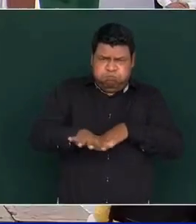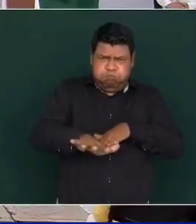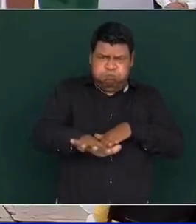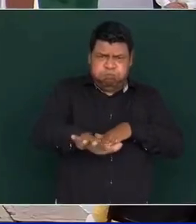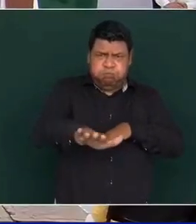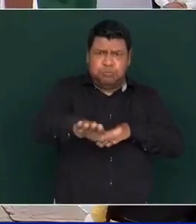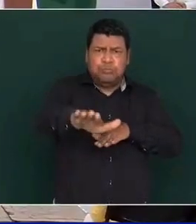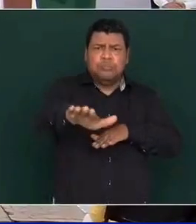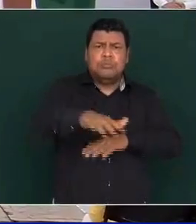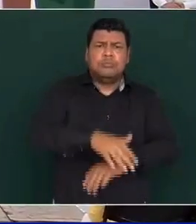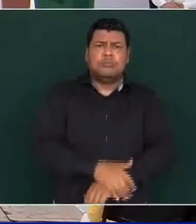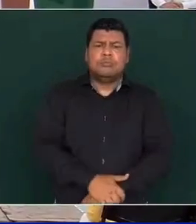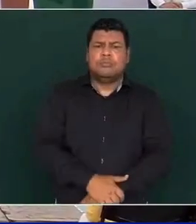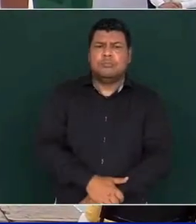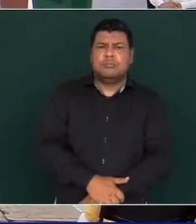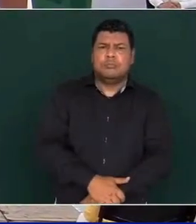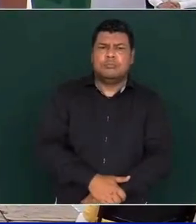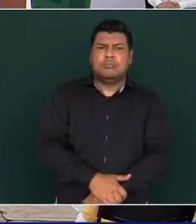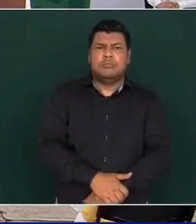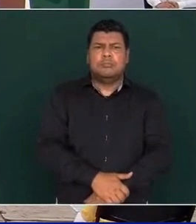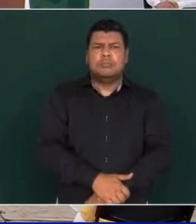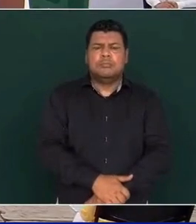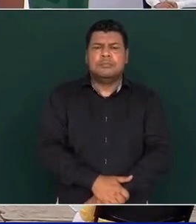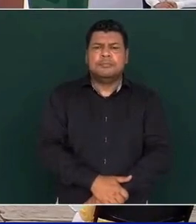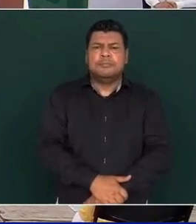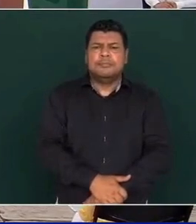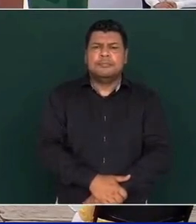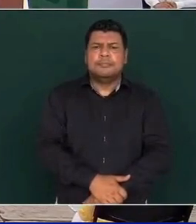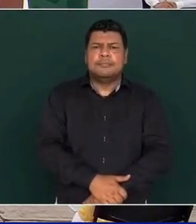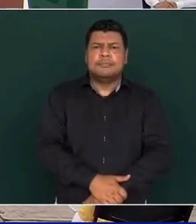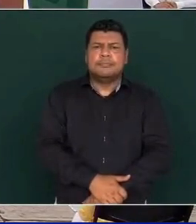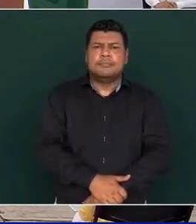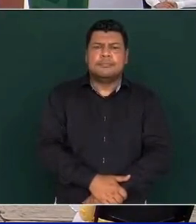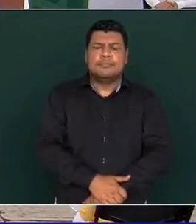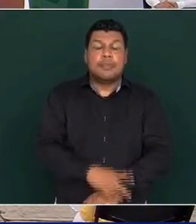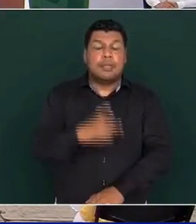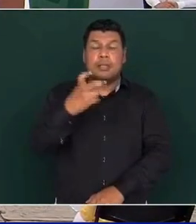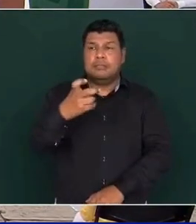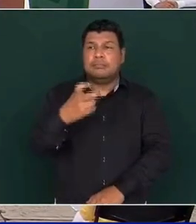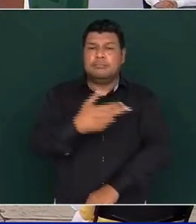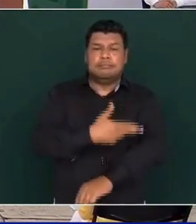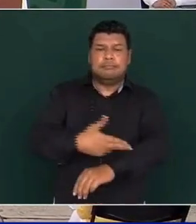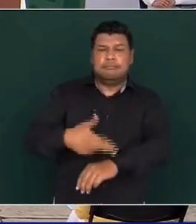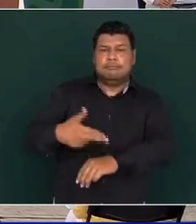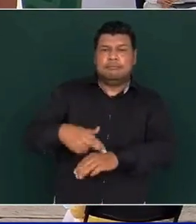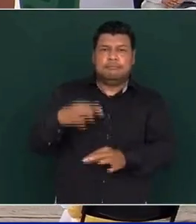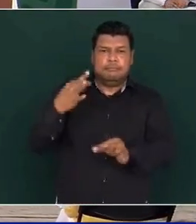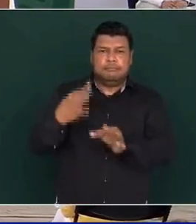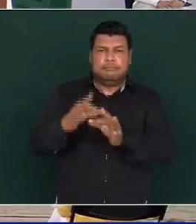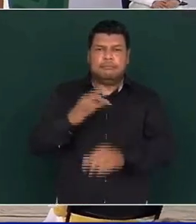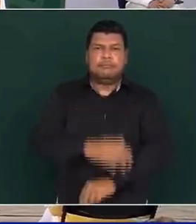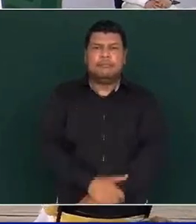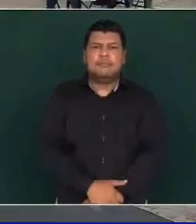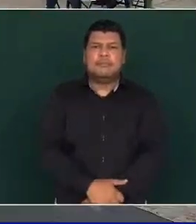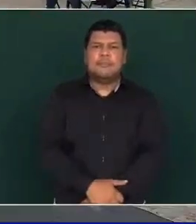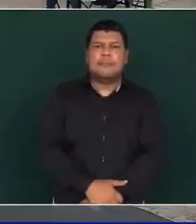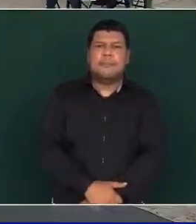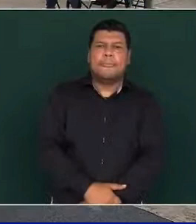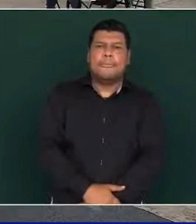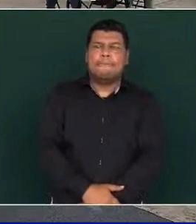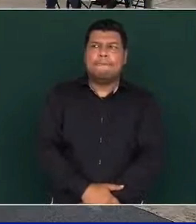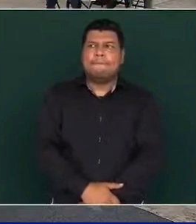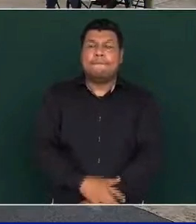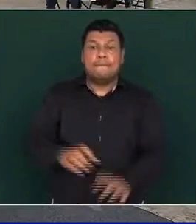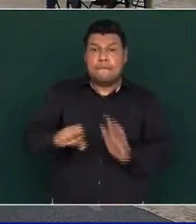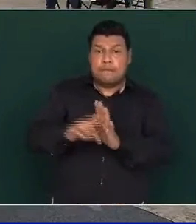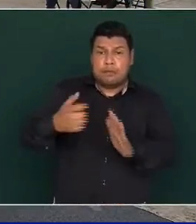esto es básicamente, por lo que mencionas, porque